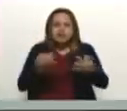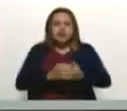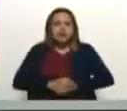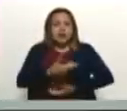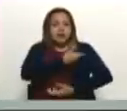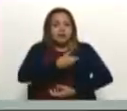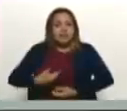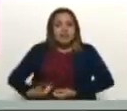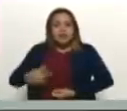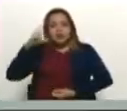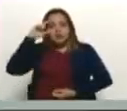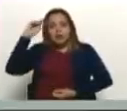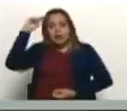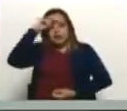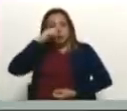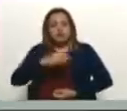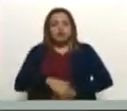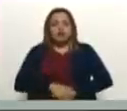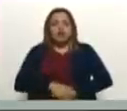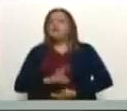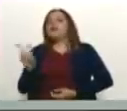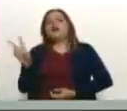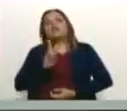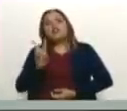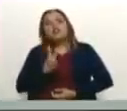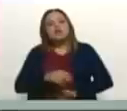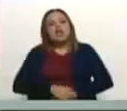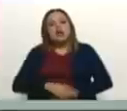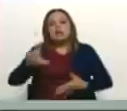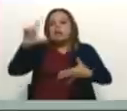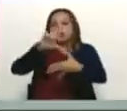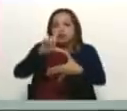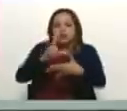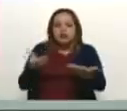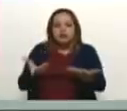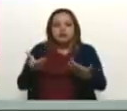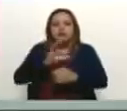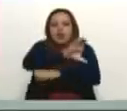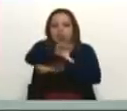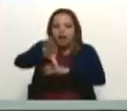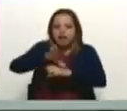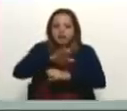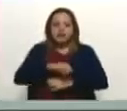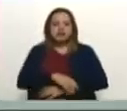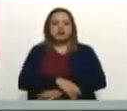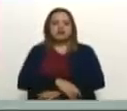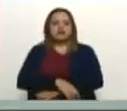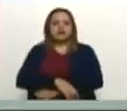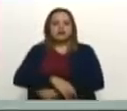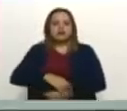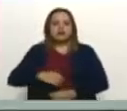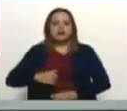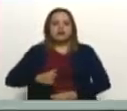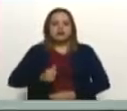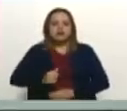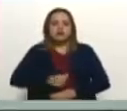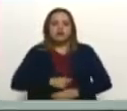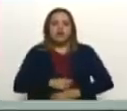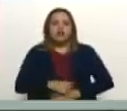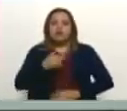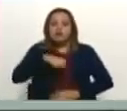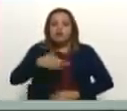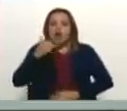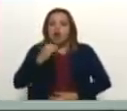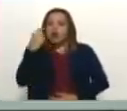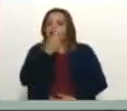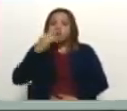presidente Gustavo Petro, para Venezuela, para América Latina, para el Caribe. Y nosotros estamos comprometidos a